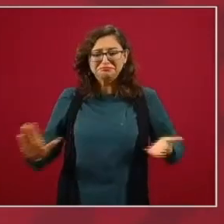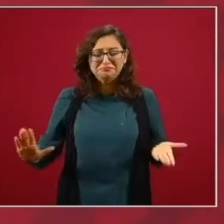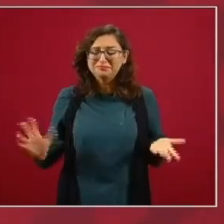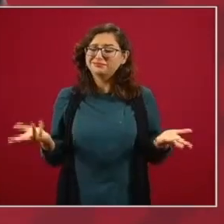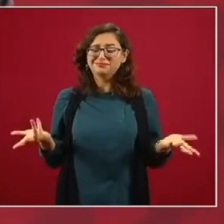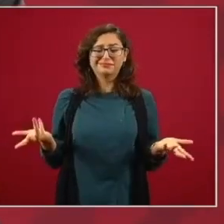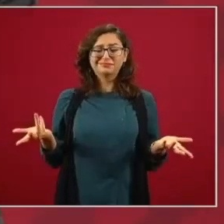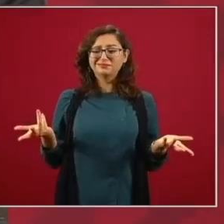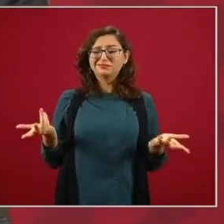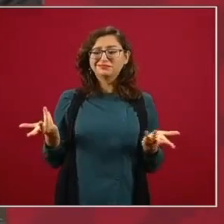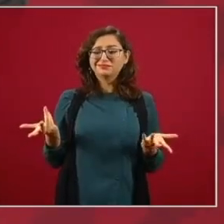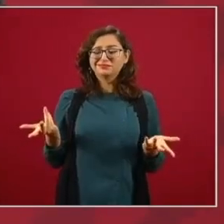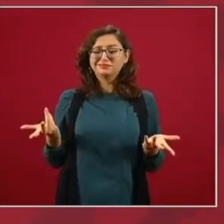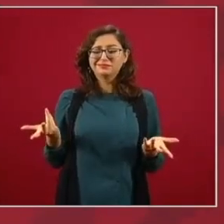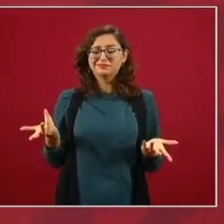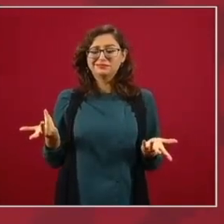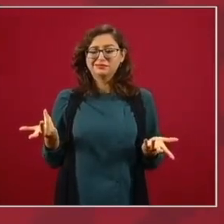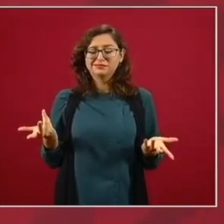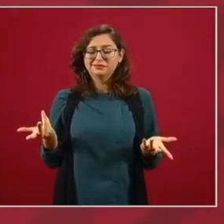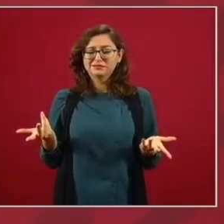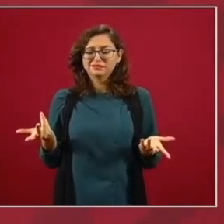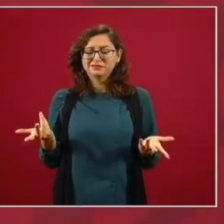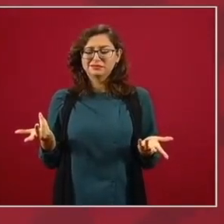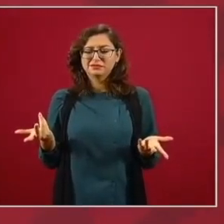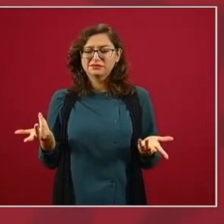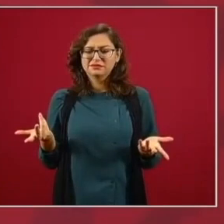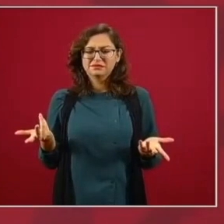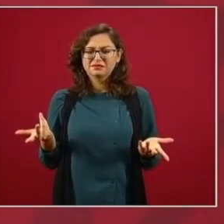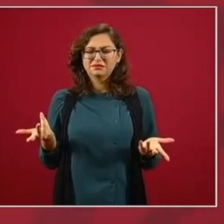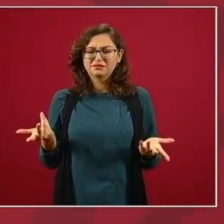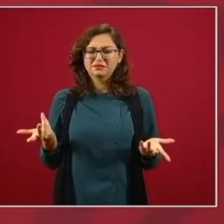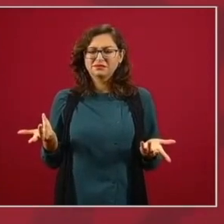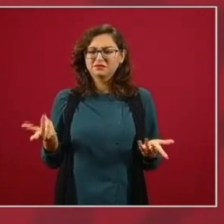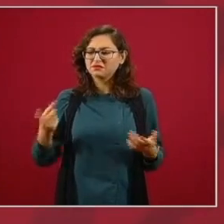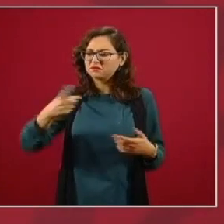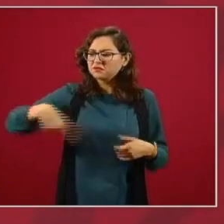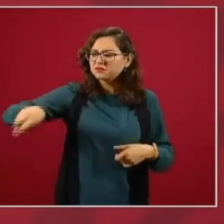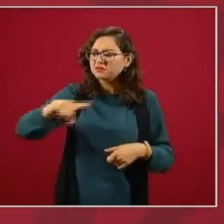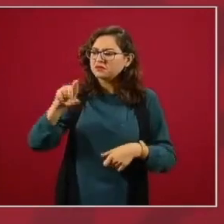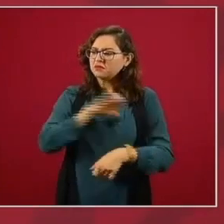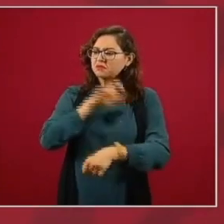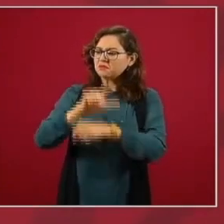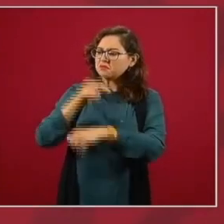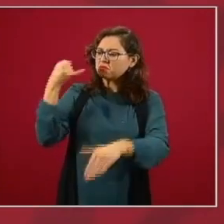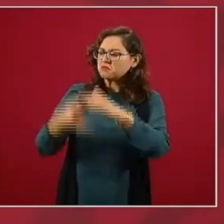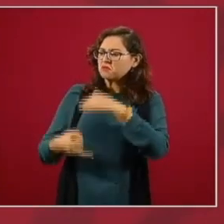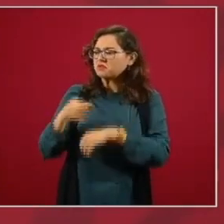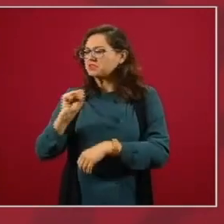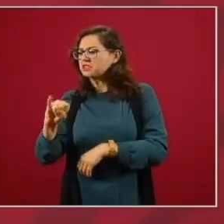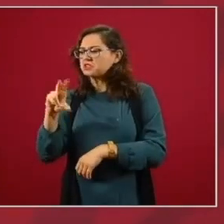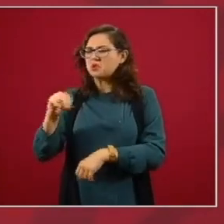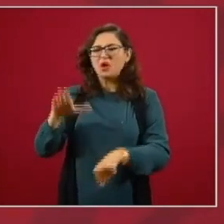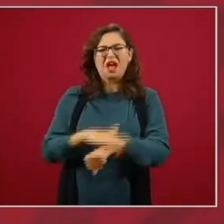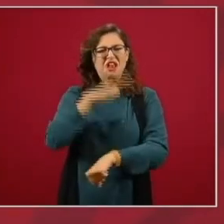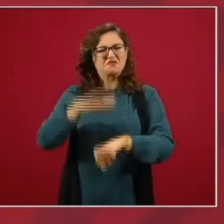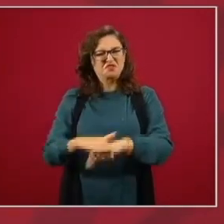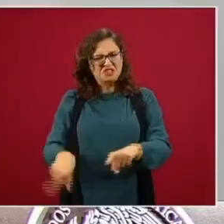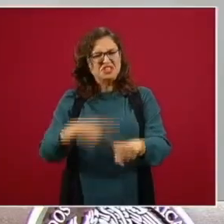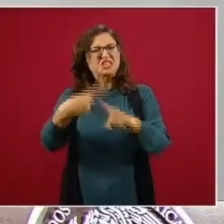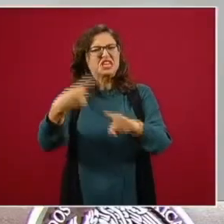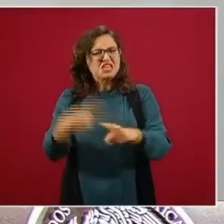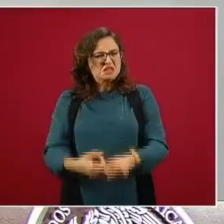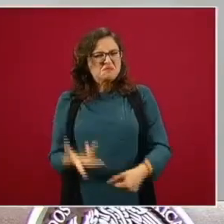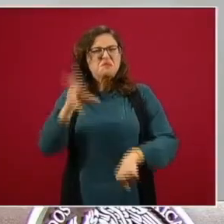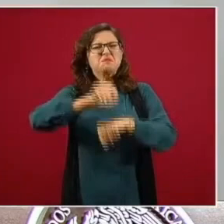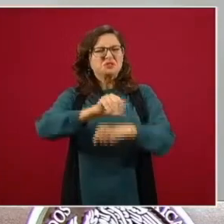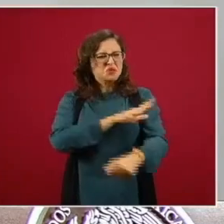a calificar si son especialistas o no son especialistas bajo qué elementos